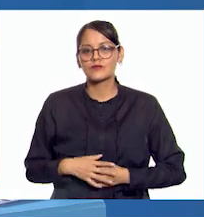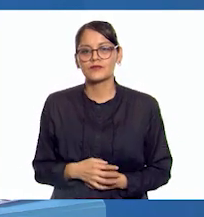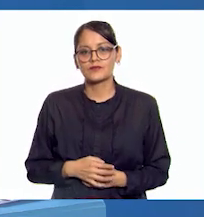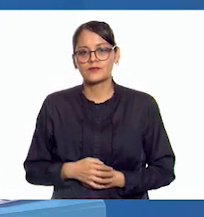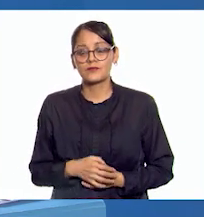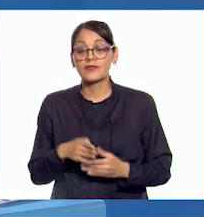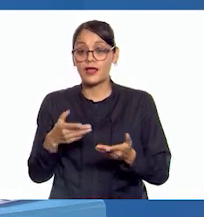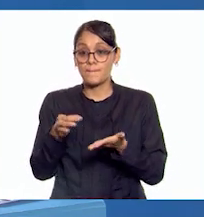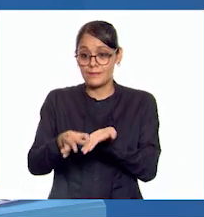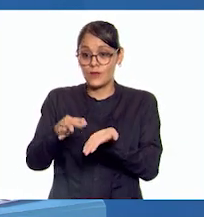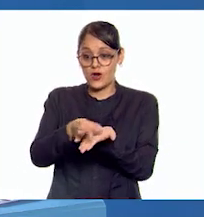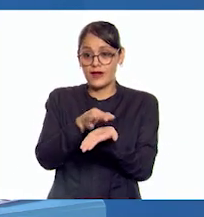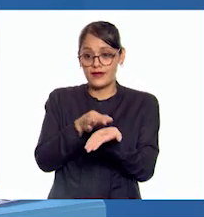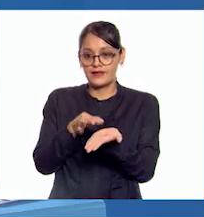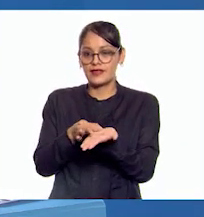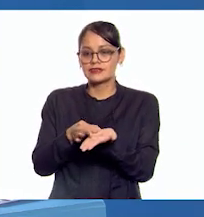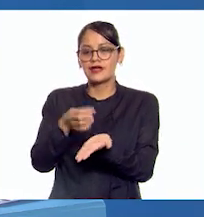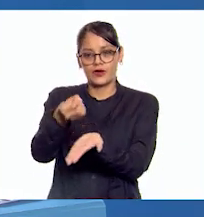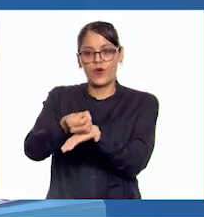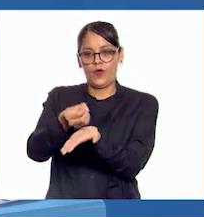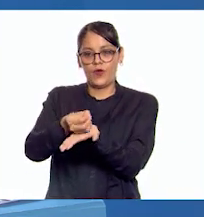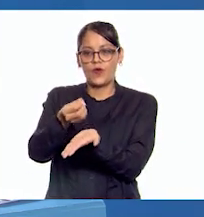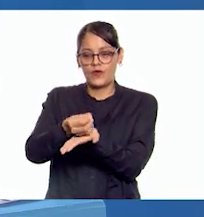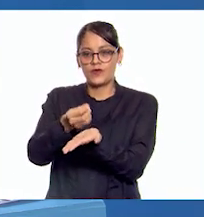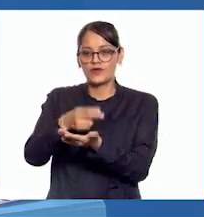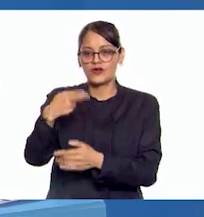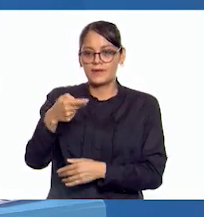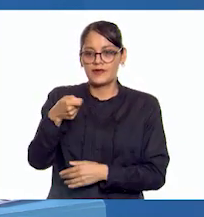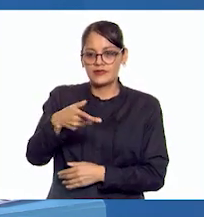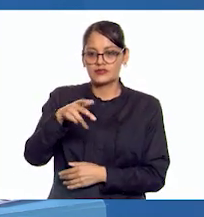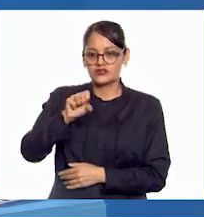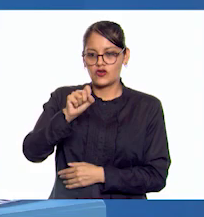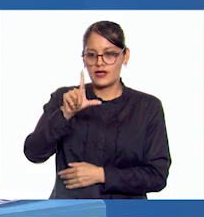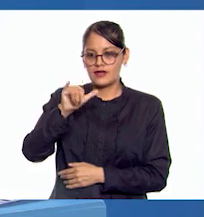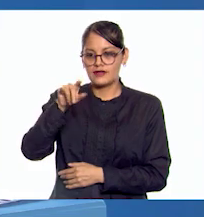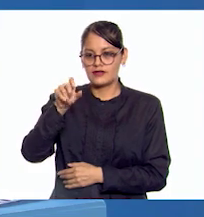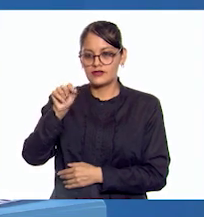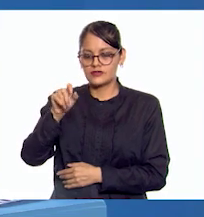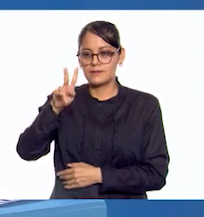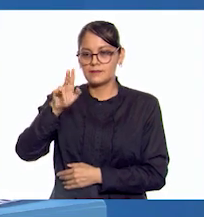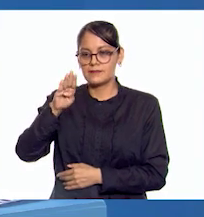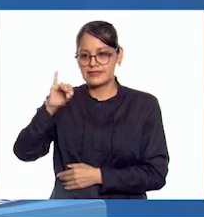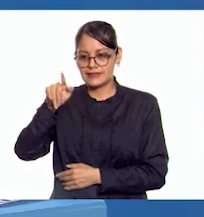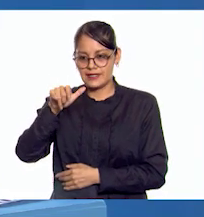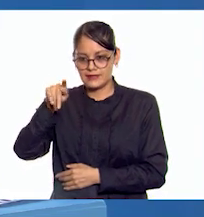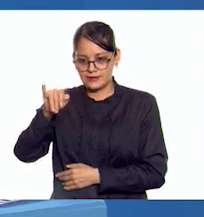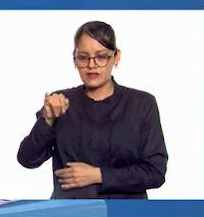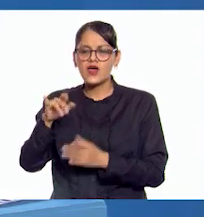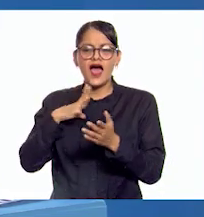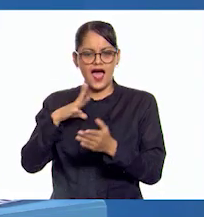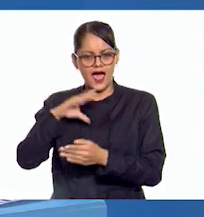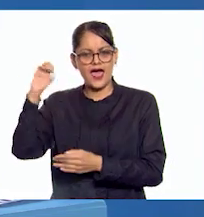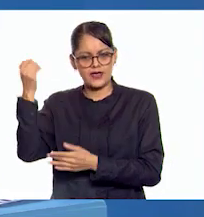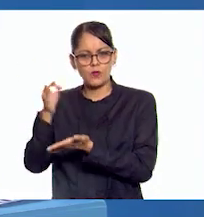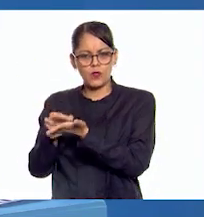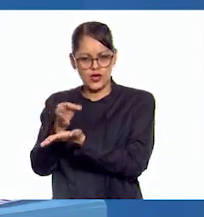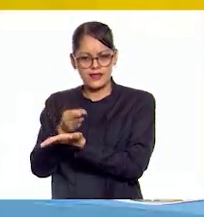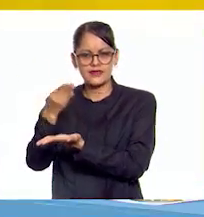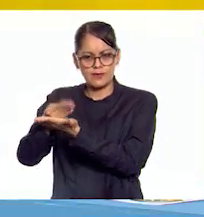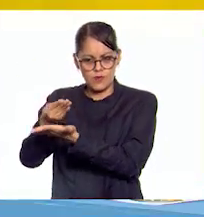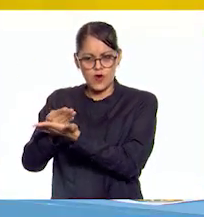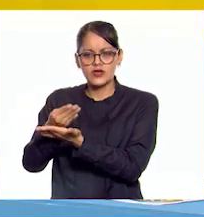Estas monedas eran de oro y se llamaban sólidus bizantino aunque también había monedas de bronce y plata.